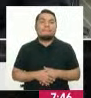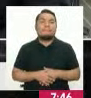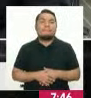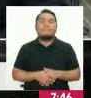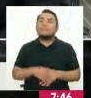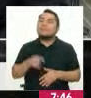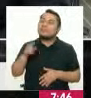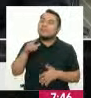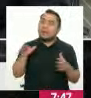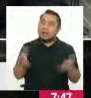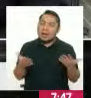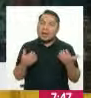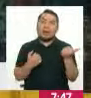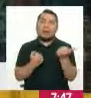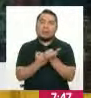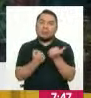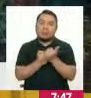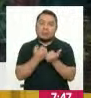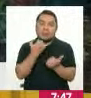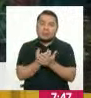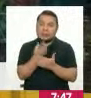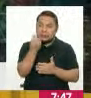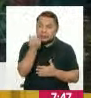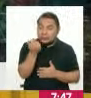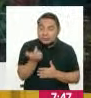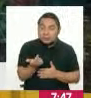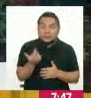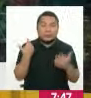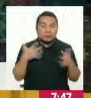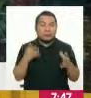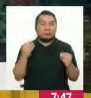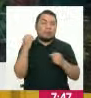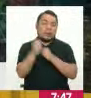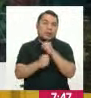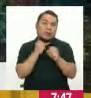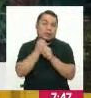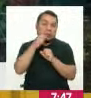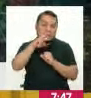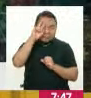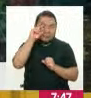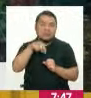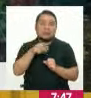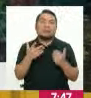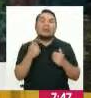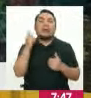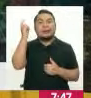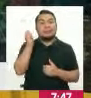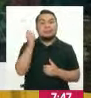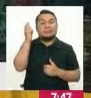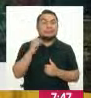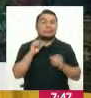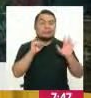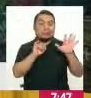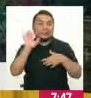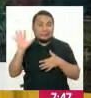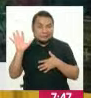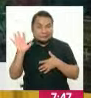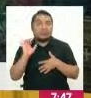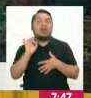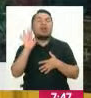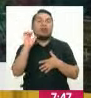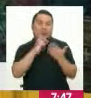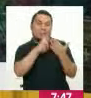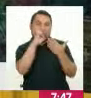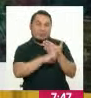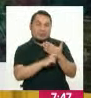apoyo económico que ya tiene varios años en nuestro país, que es el de pensión 65, que obviamente